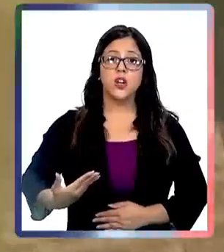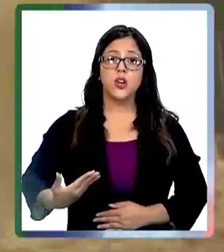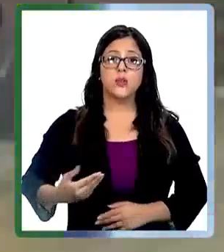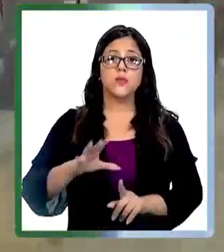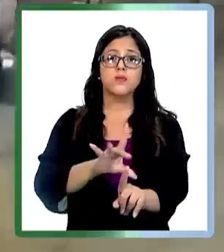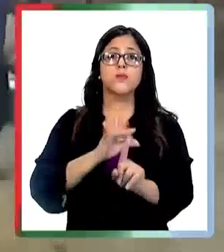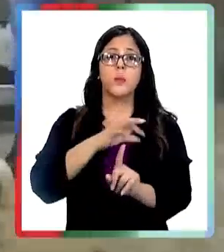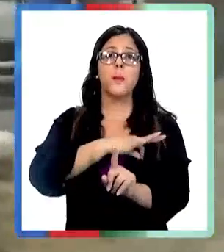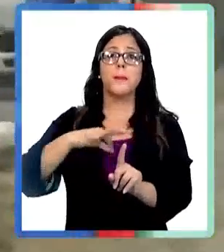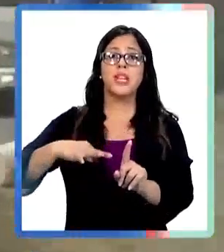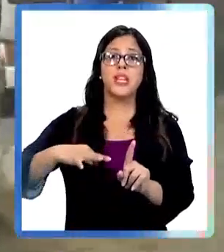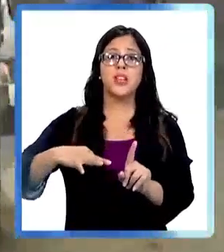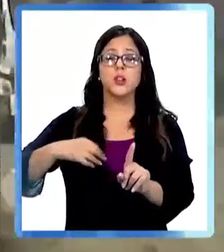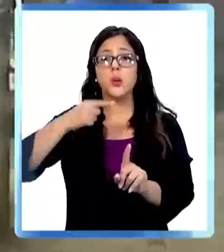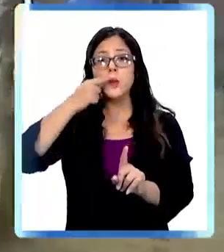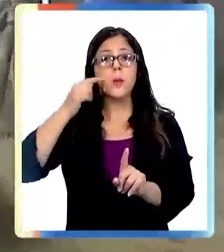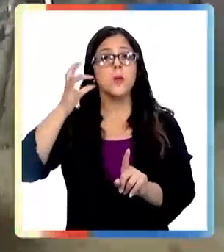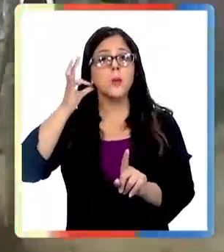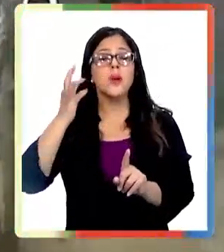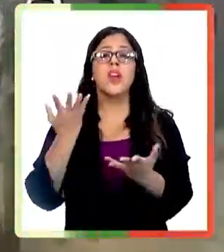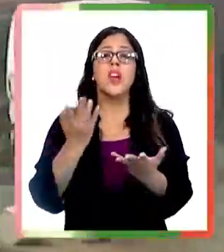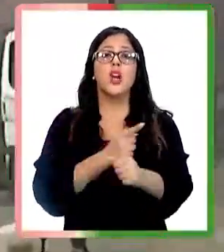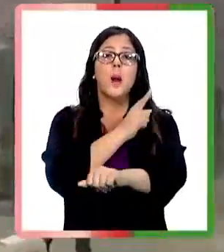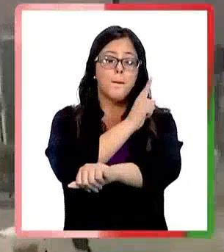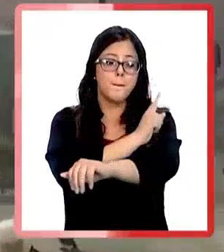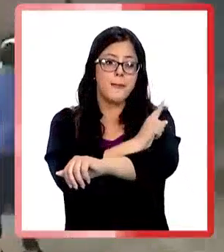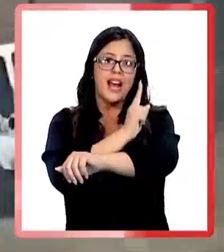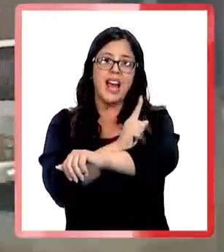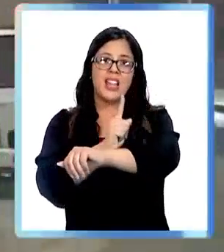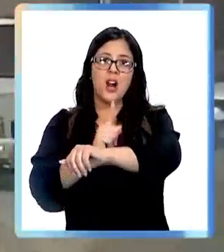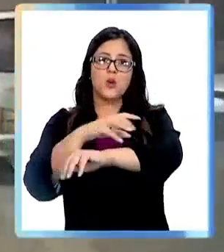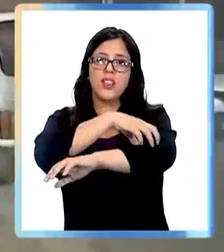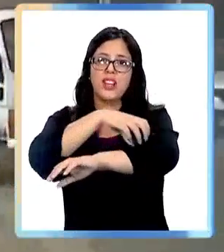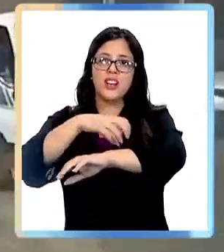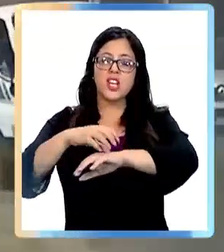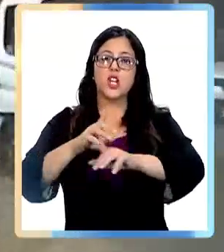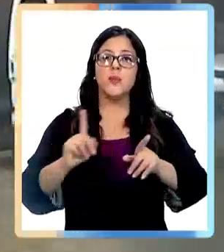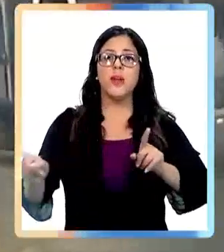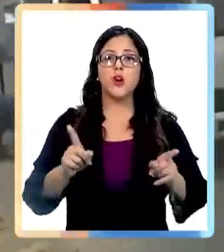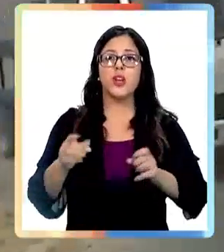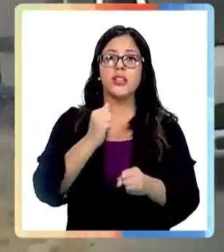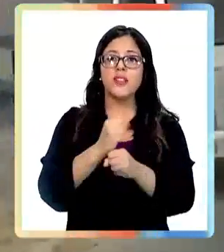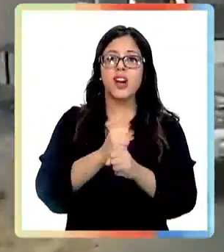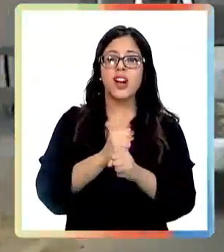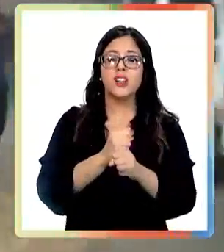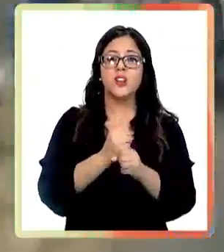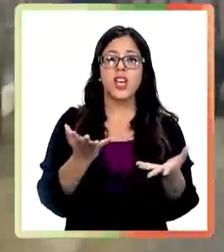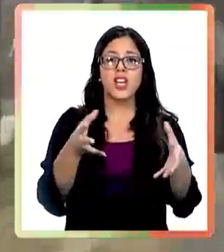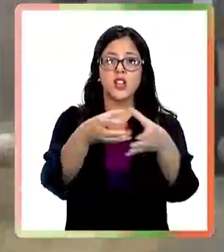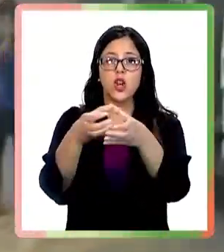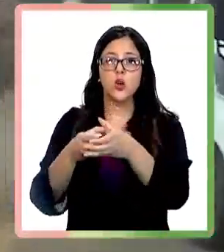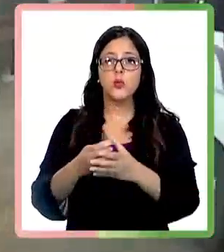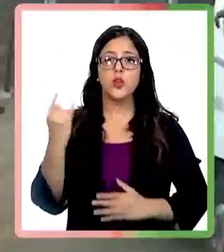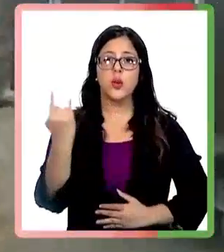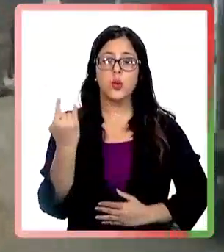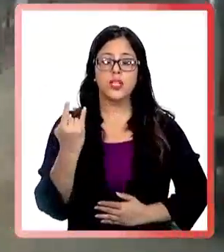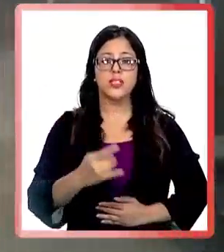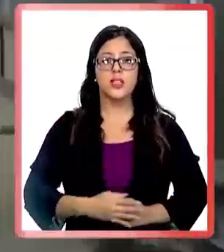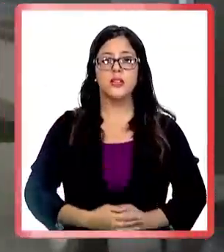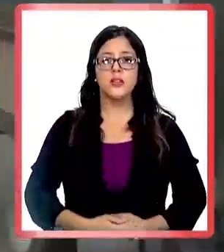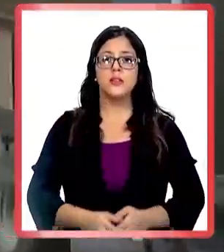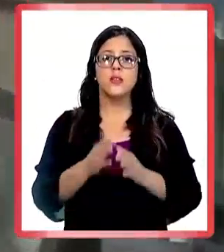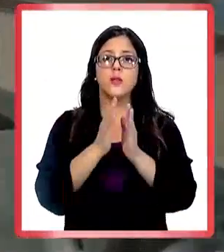El gobierno ha designado a un ministro o ministra para cada región del sur del país para coordinar el trabajo de los